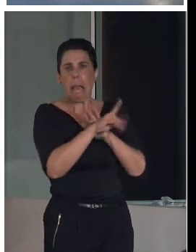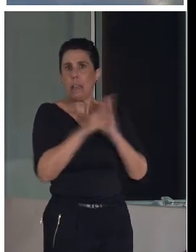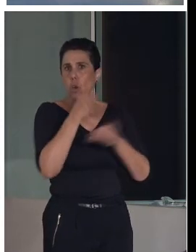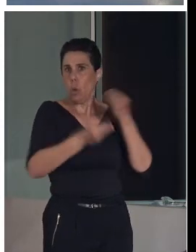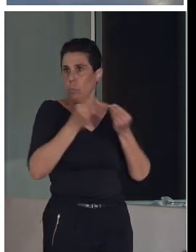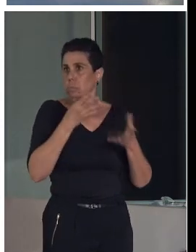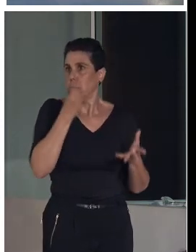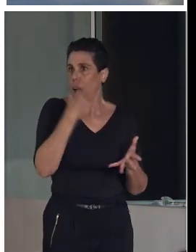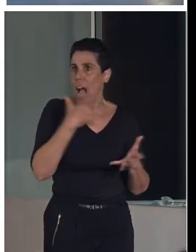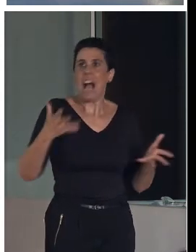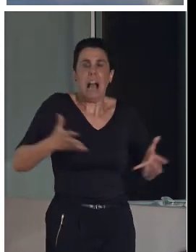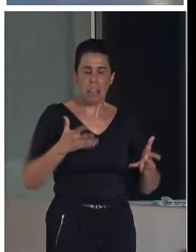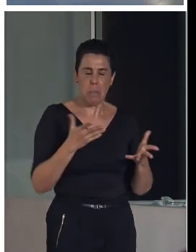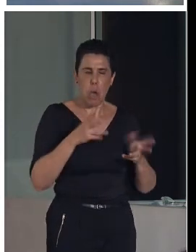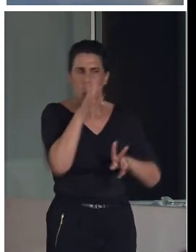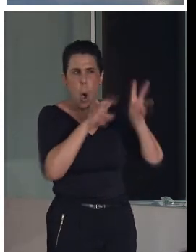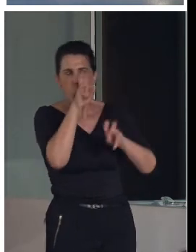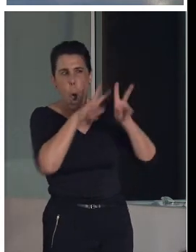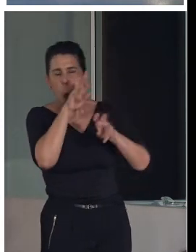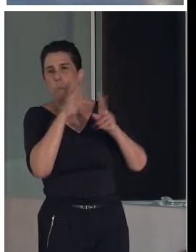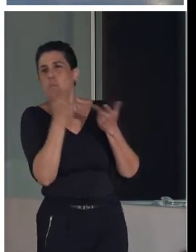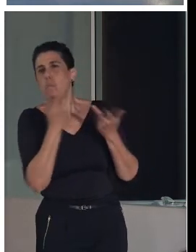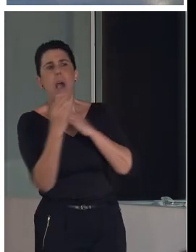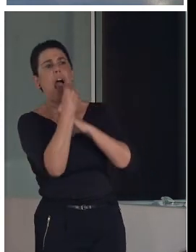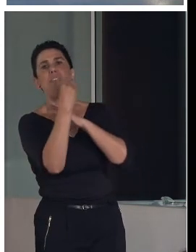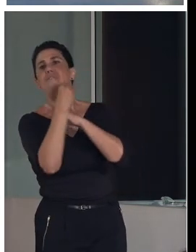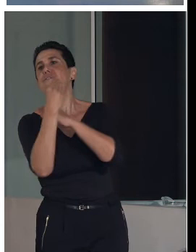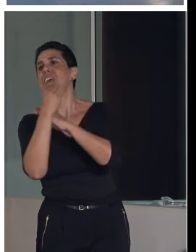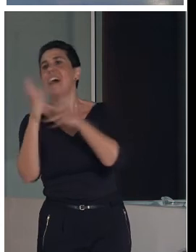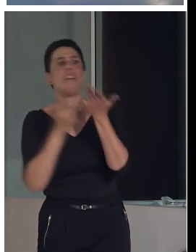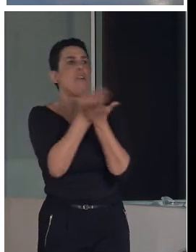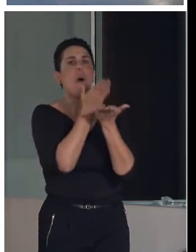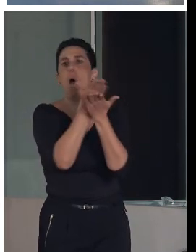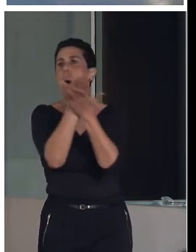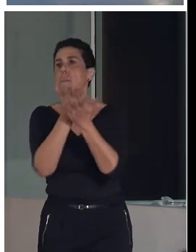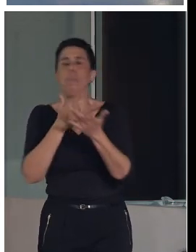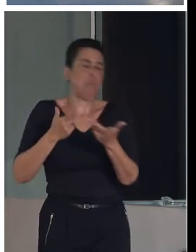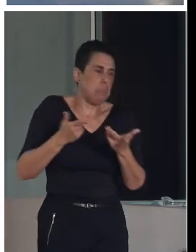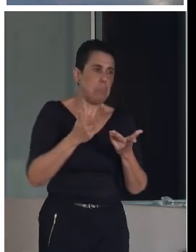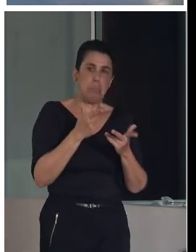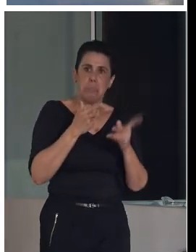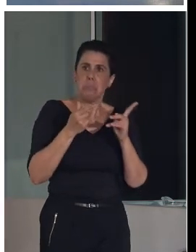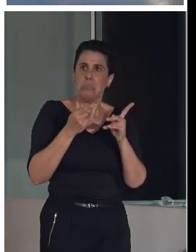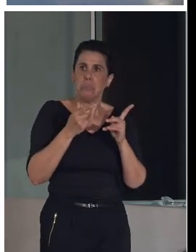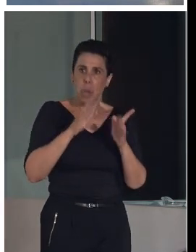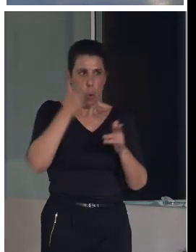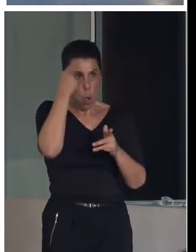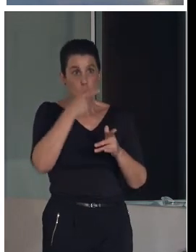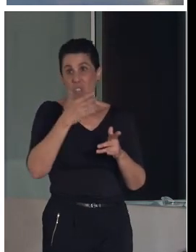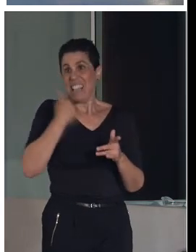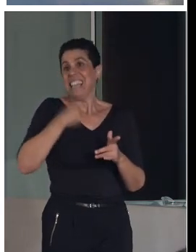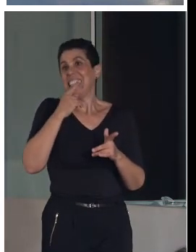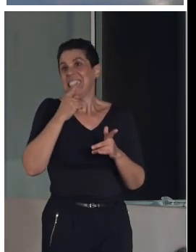sacas dinero de las piedras, quiero decir. Puedes ir yendo hacia un lado o hacia otro. Sabes trabajar con poco,